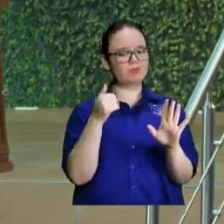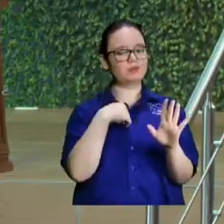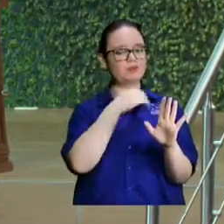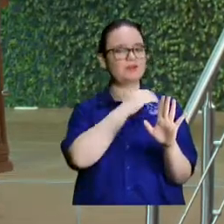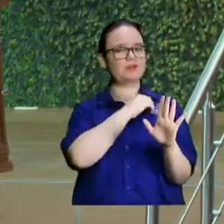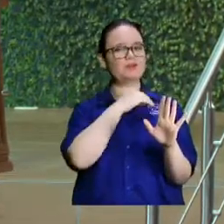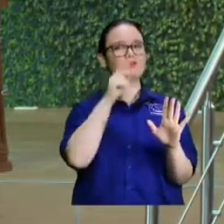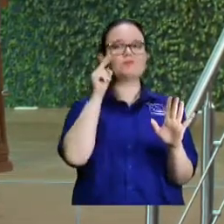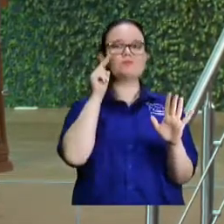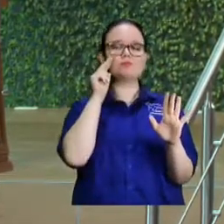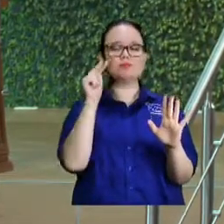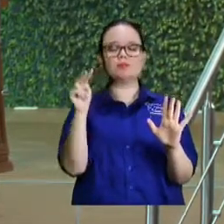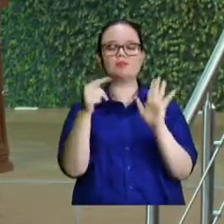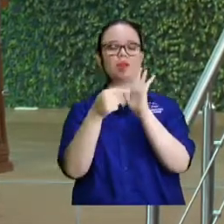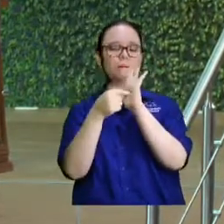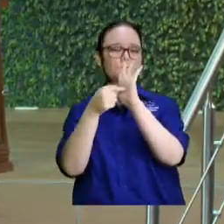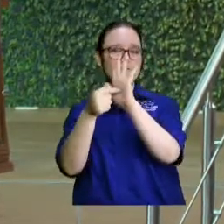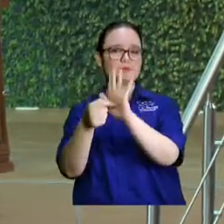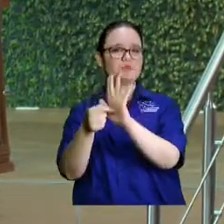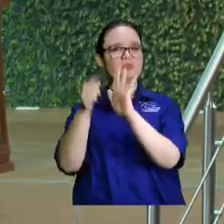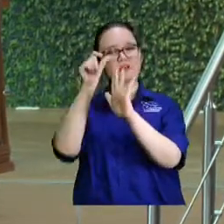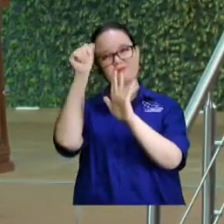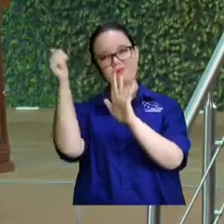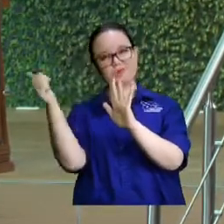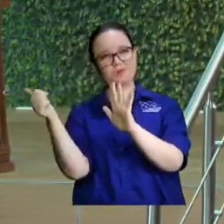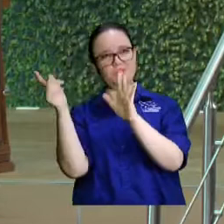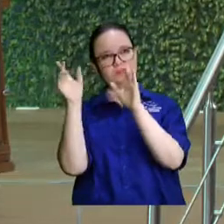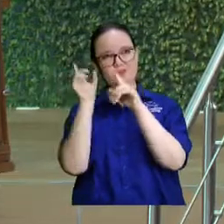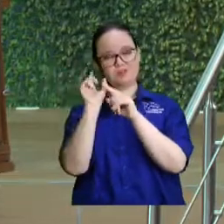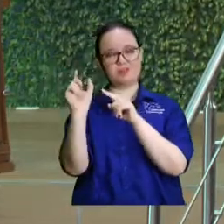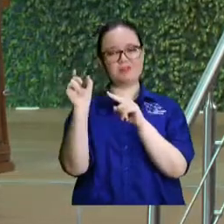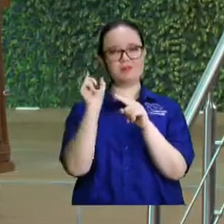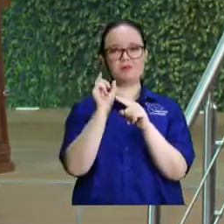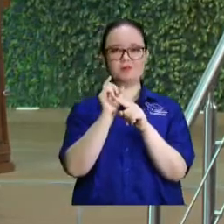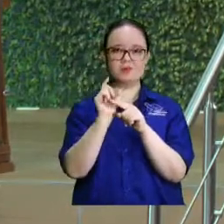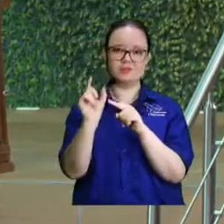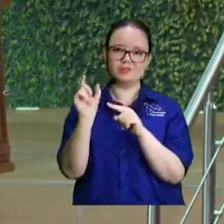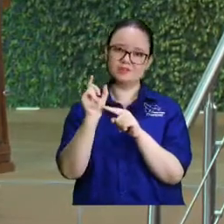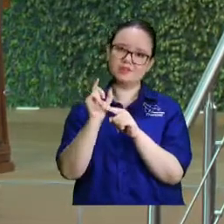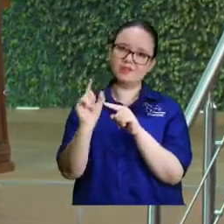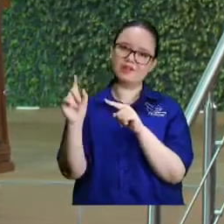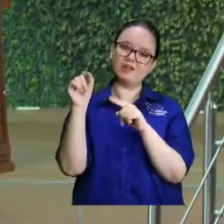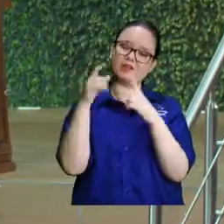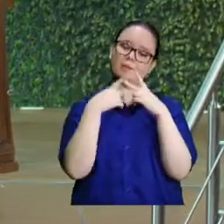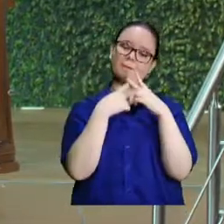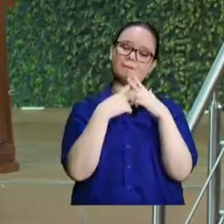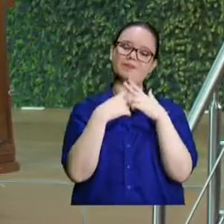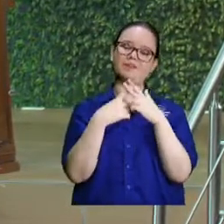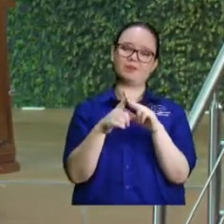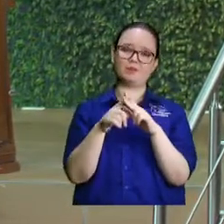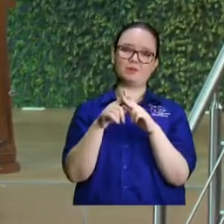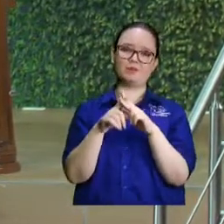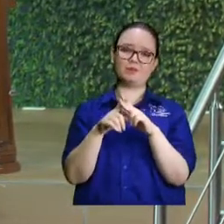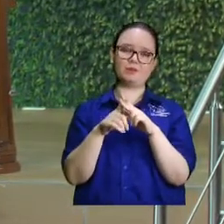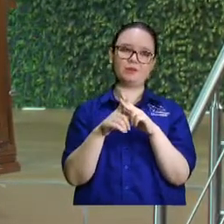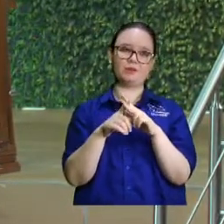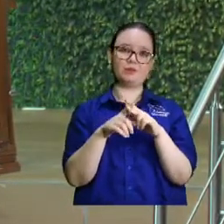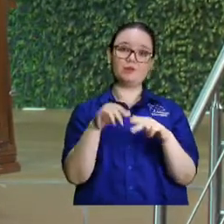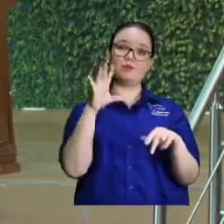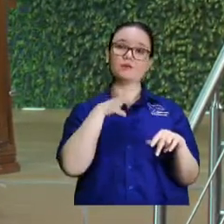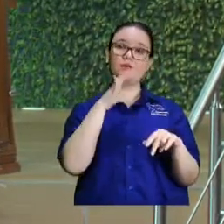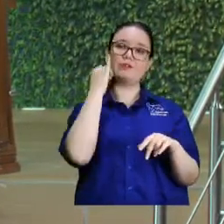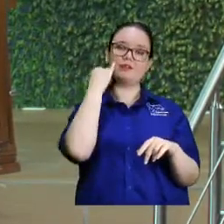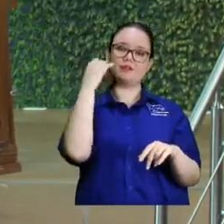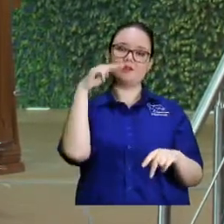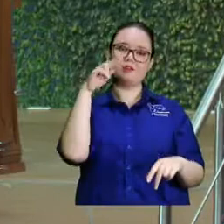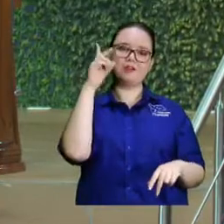en su misericordia mostró hace mucho tiempo respecto al índice de la Biblia, en donde